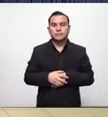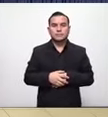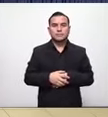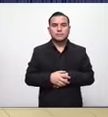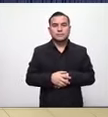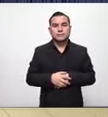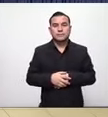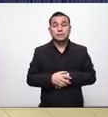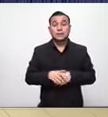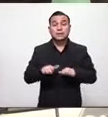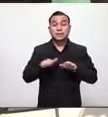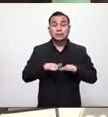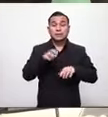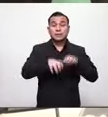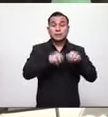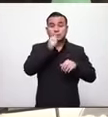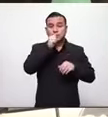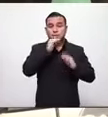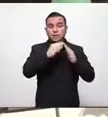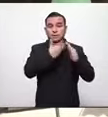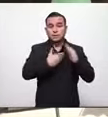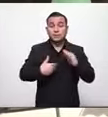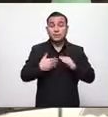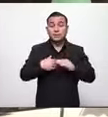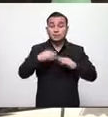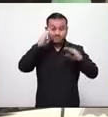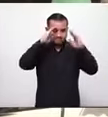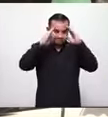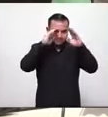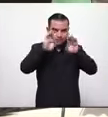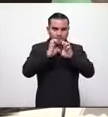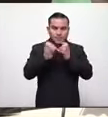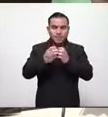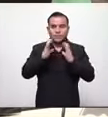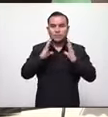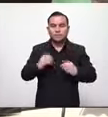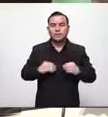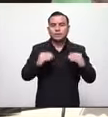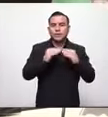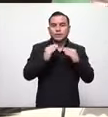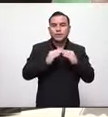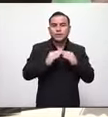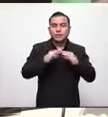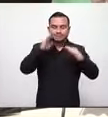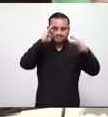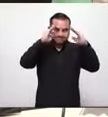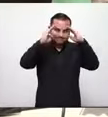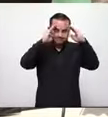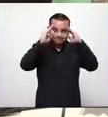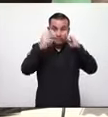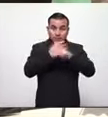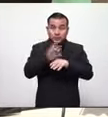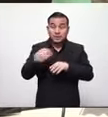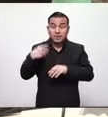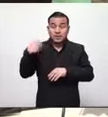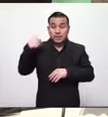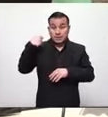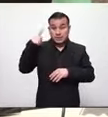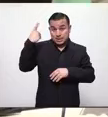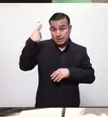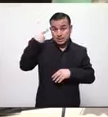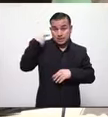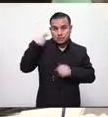muchas gracias secretario un saludo a los miembros del gabinete un saludo muy especial a los directores